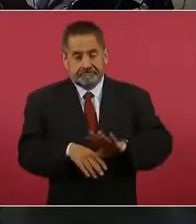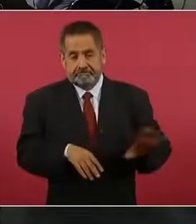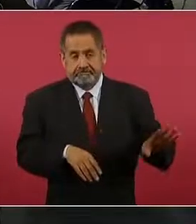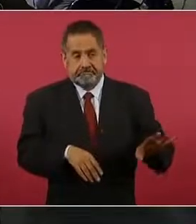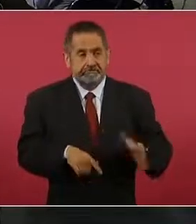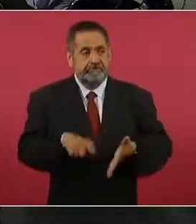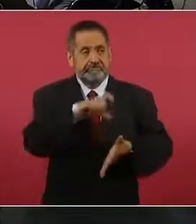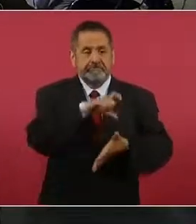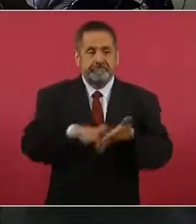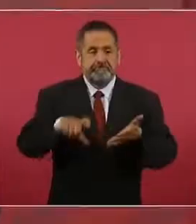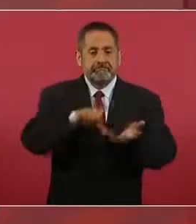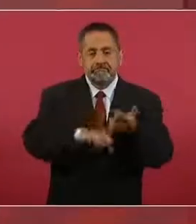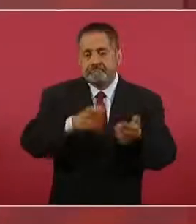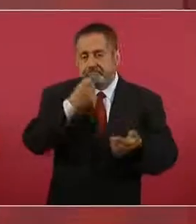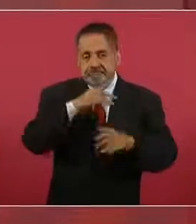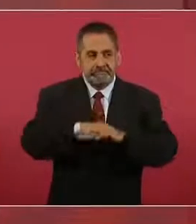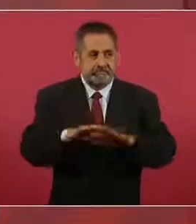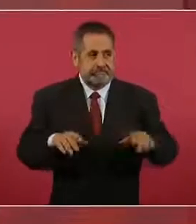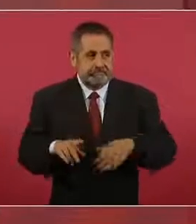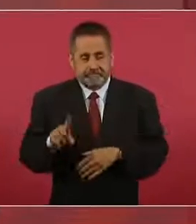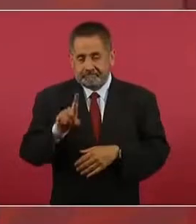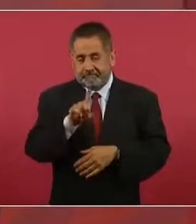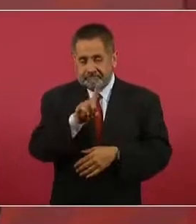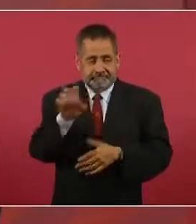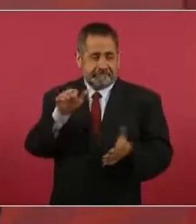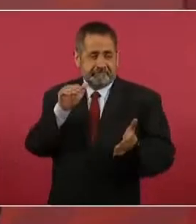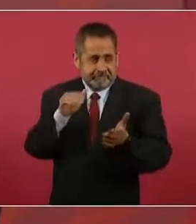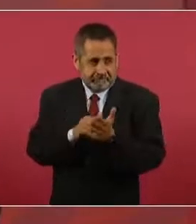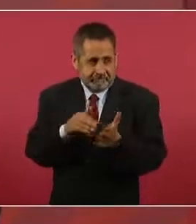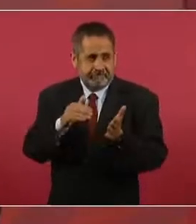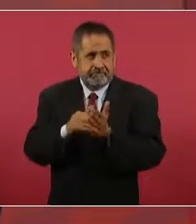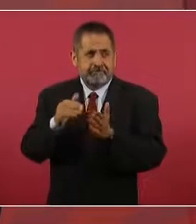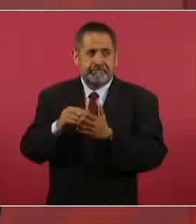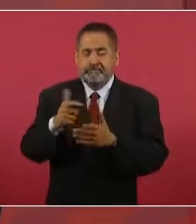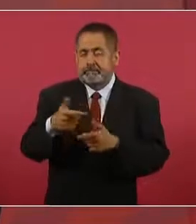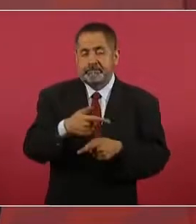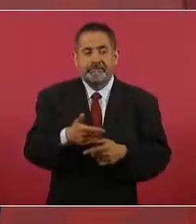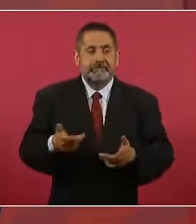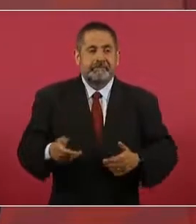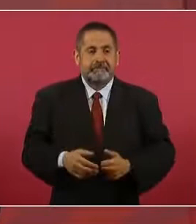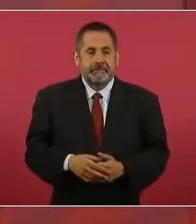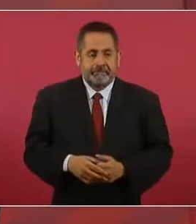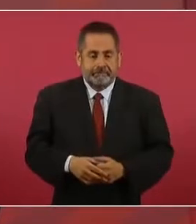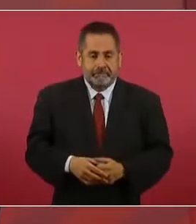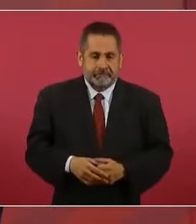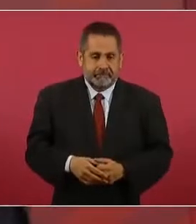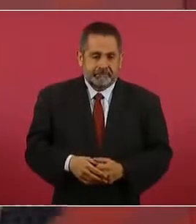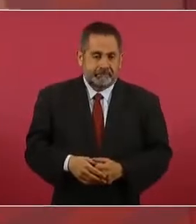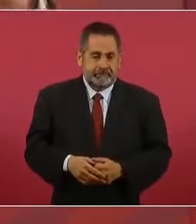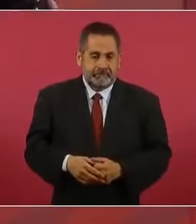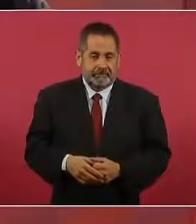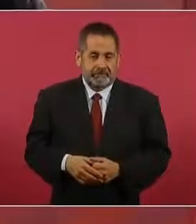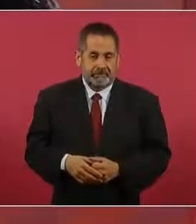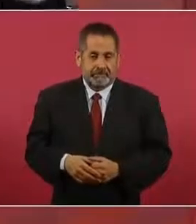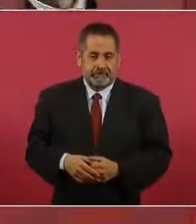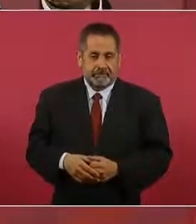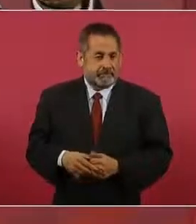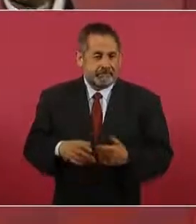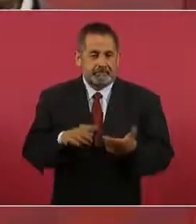compra de los medicamentos, 100 mil millones de pesos, una red,